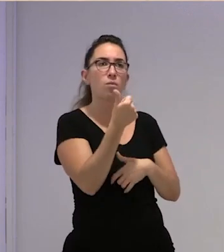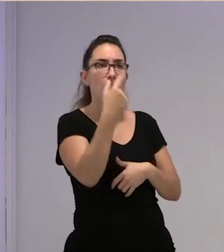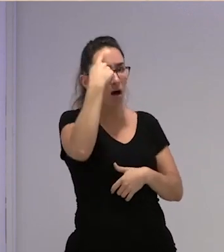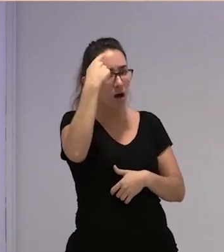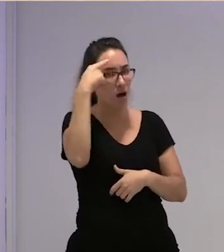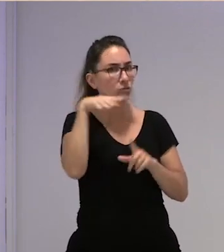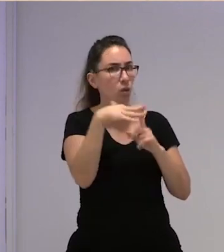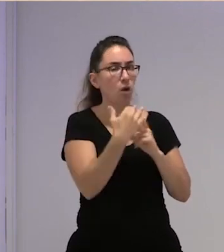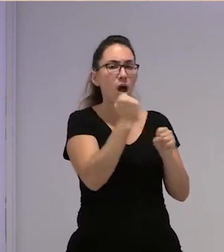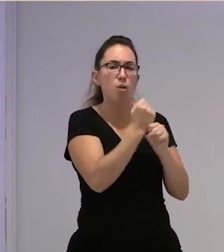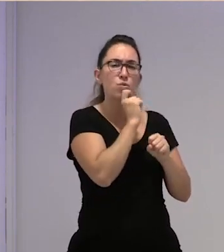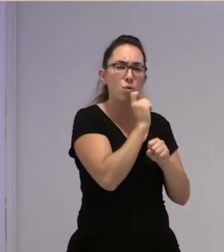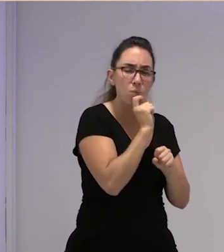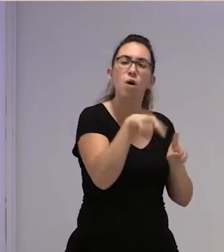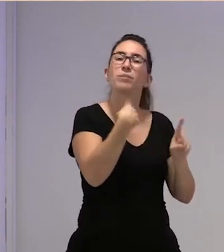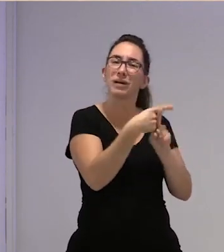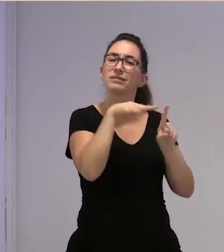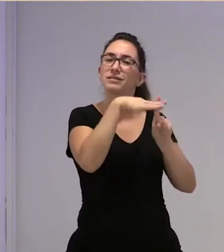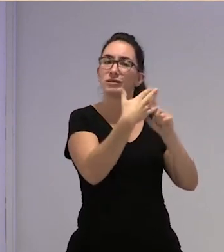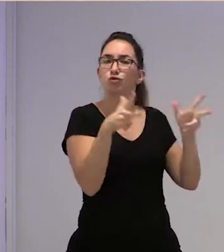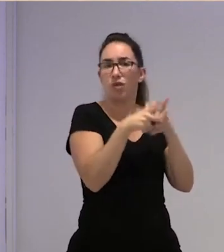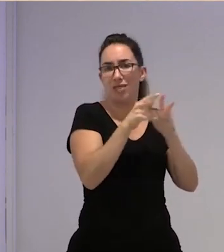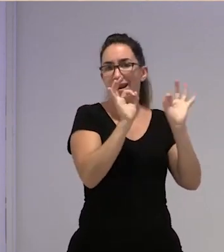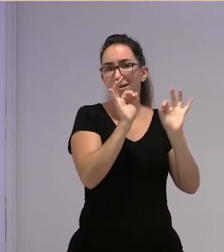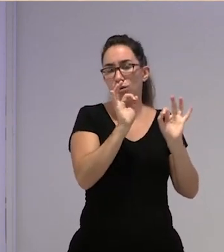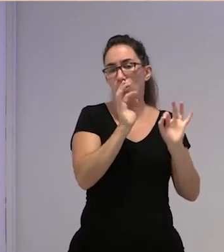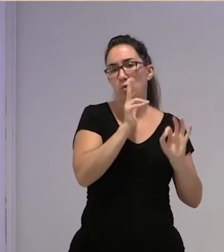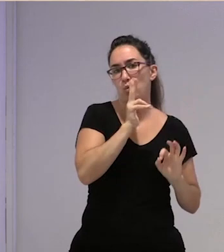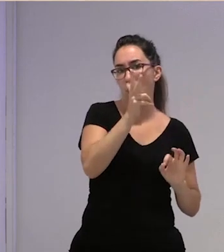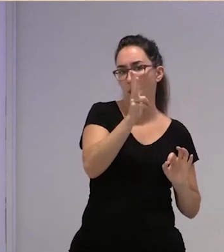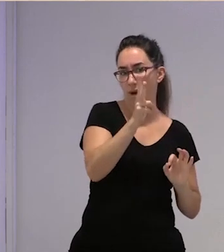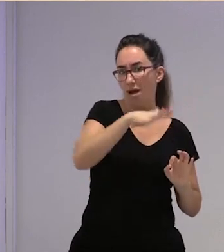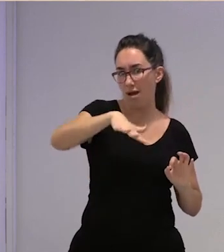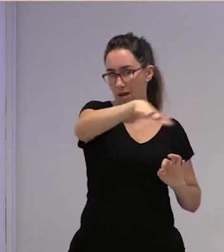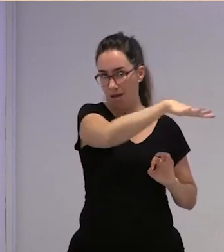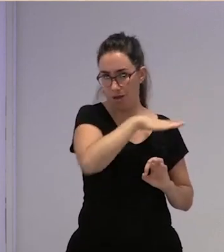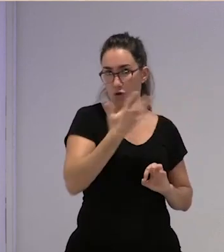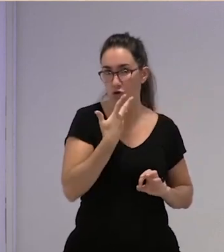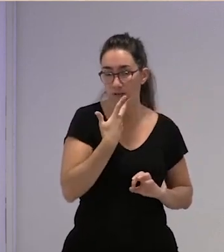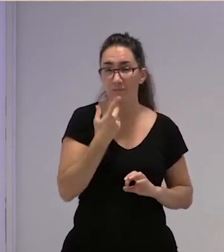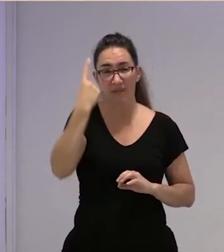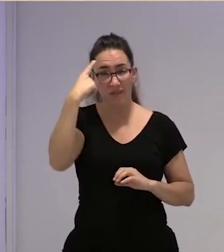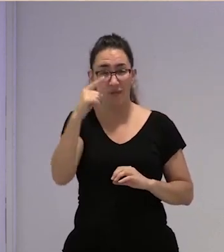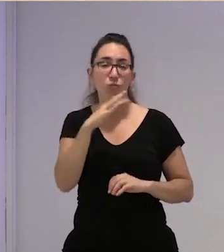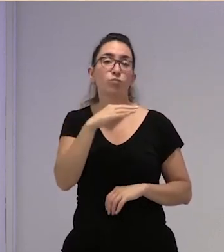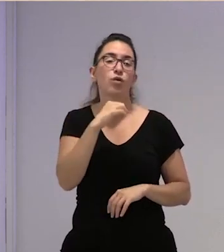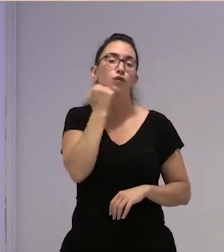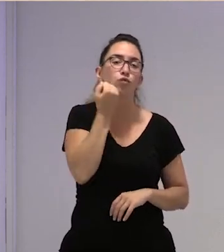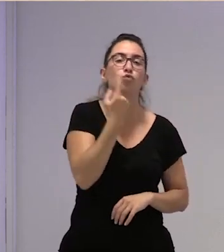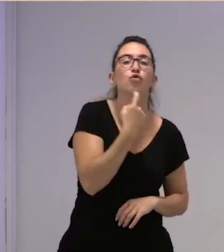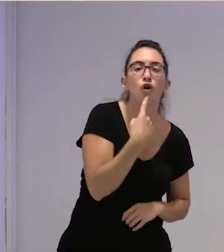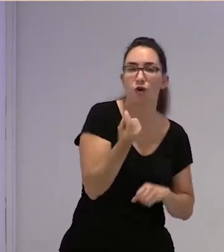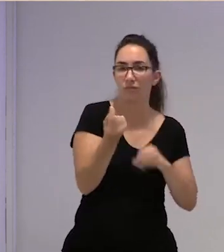social que se vive en los campos de Huelva y en Huelva. De allí salen los arándanos, los frutos rojos, las